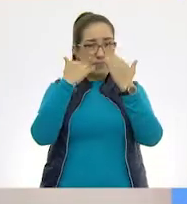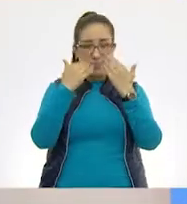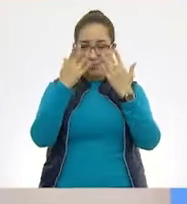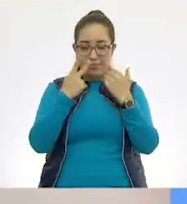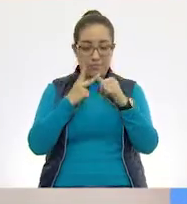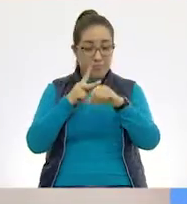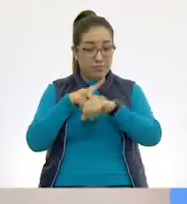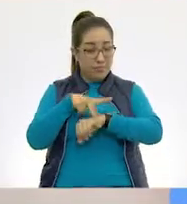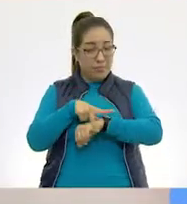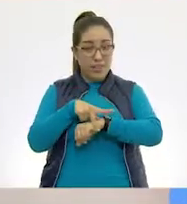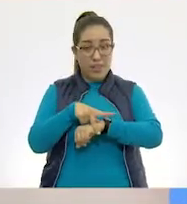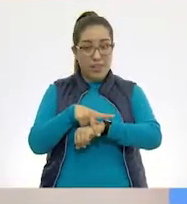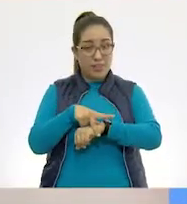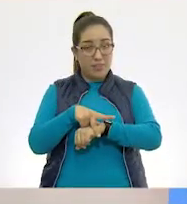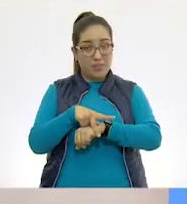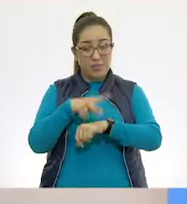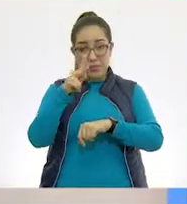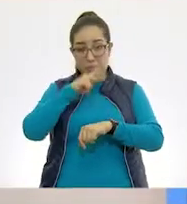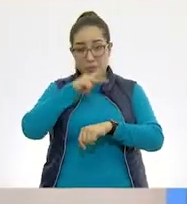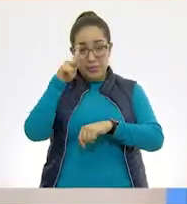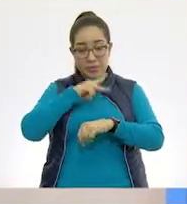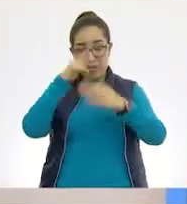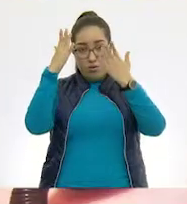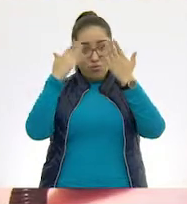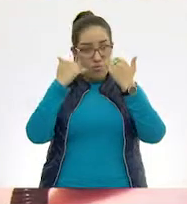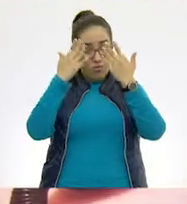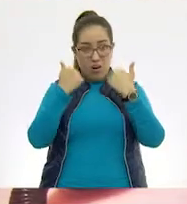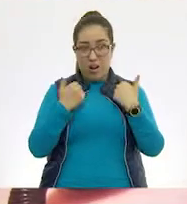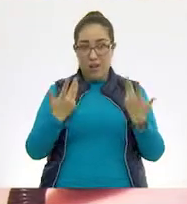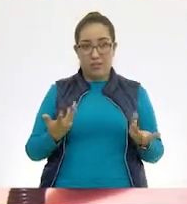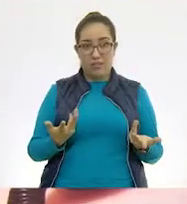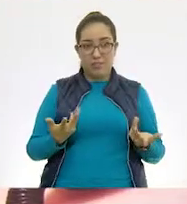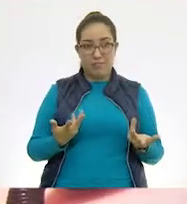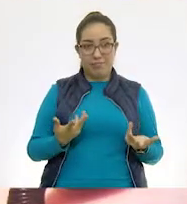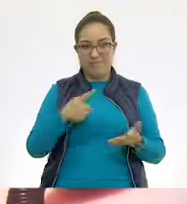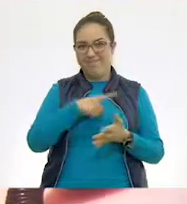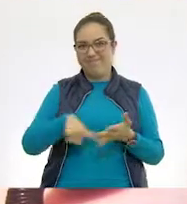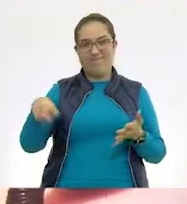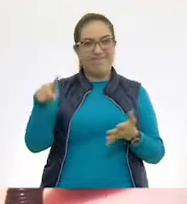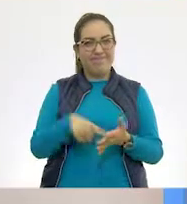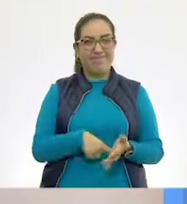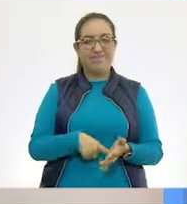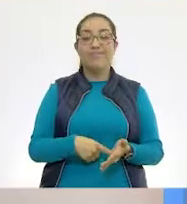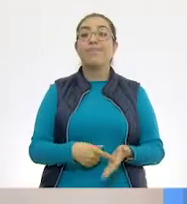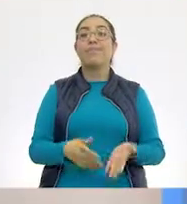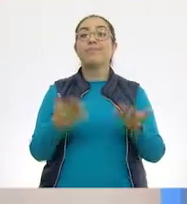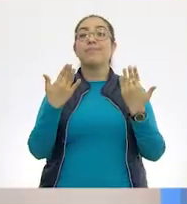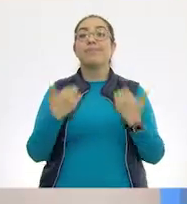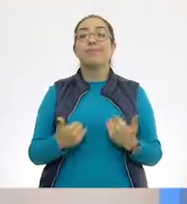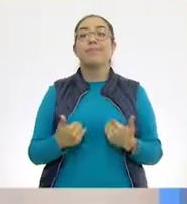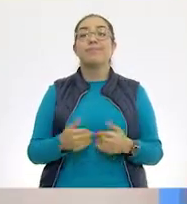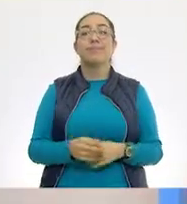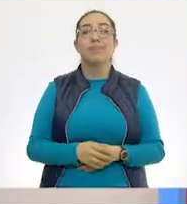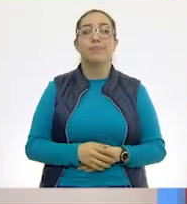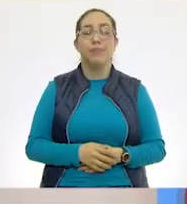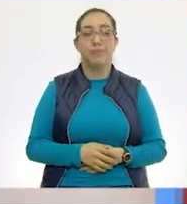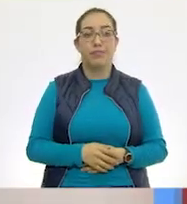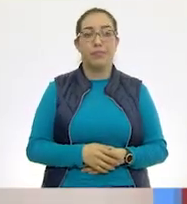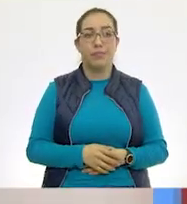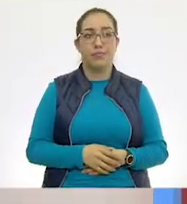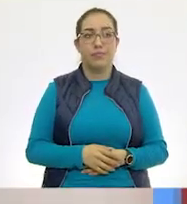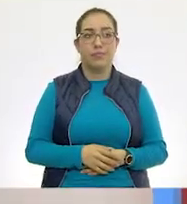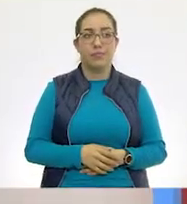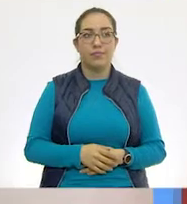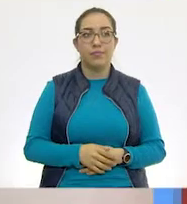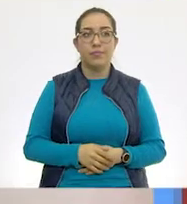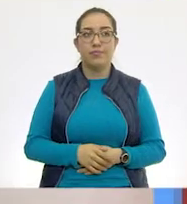habitan animales que respiren por la piel tampoco, ¿verdad? No. Tache. Vámonos al siguiente. ¿Qué tal con el siguiente? Ay,